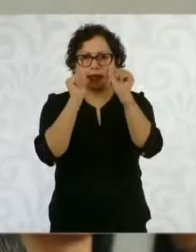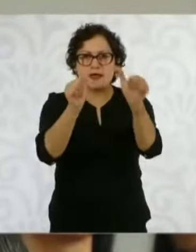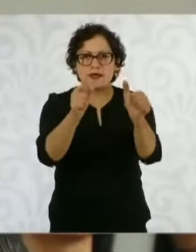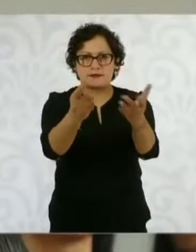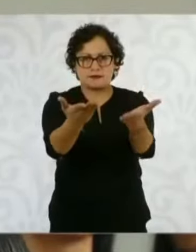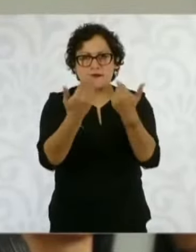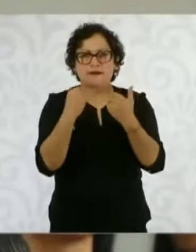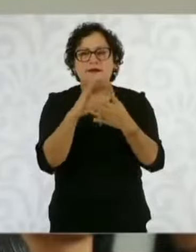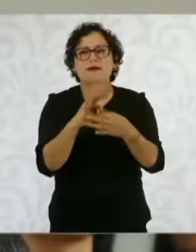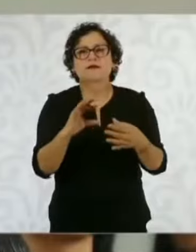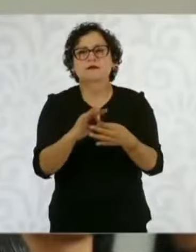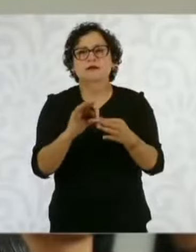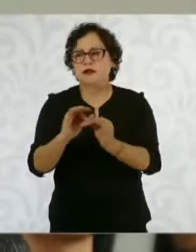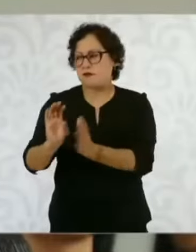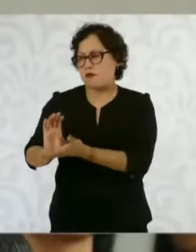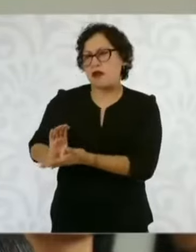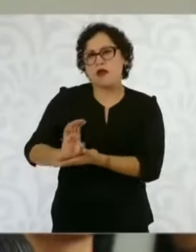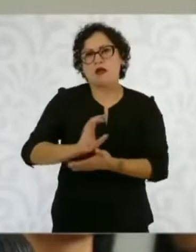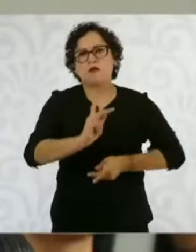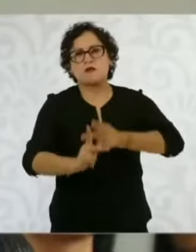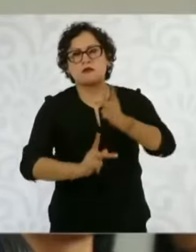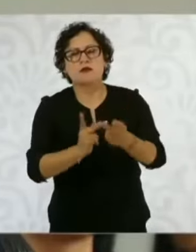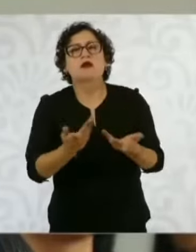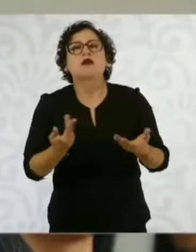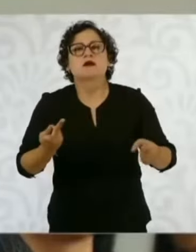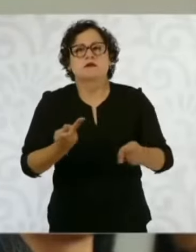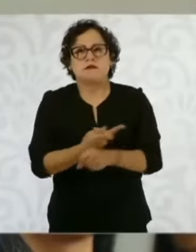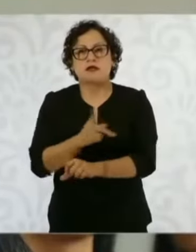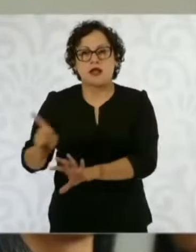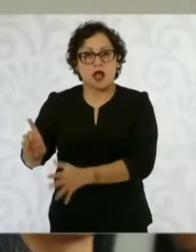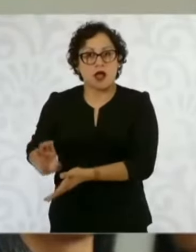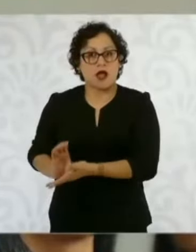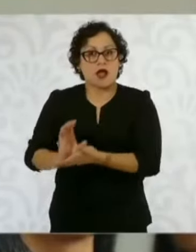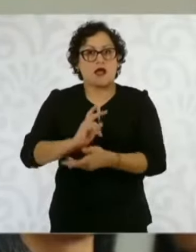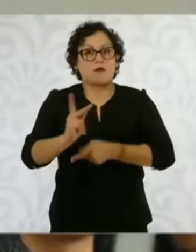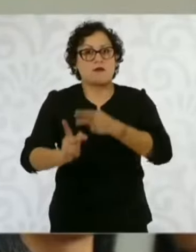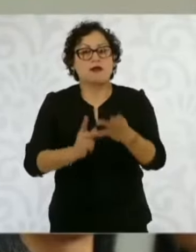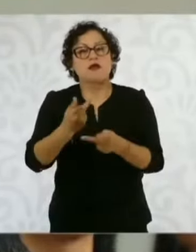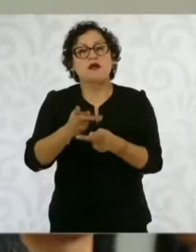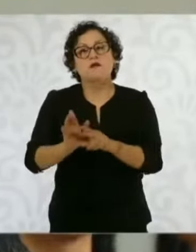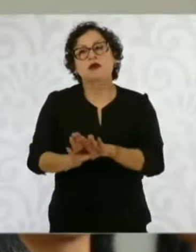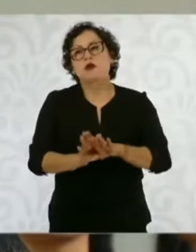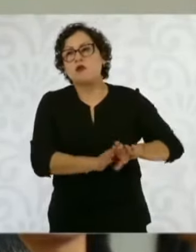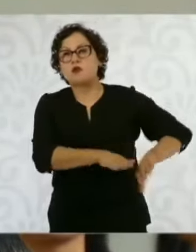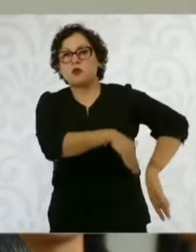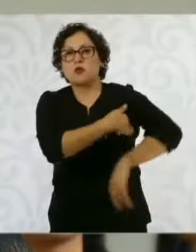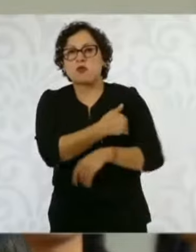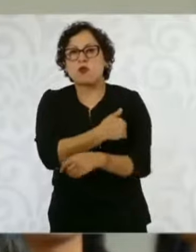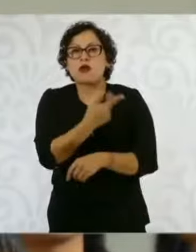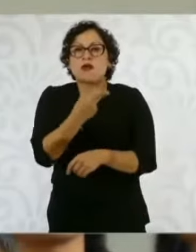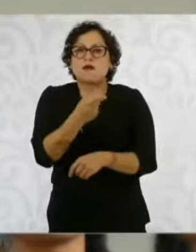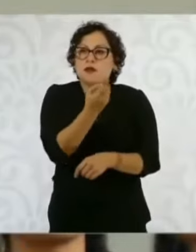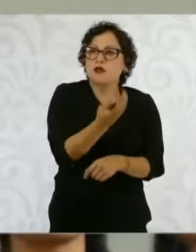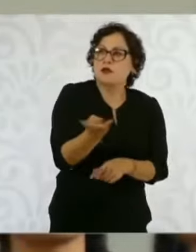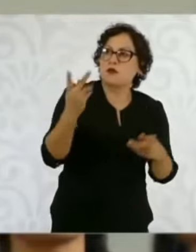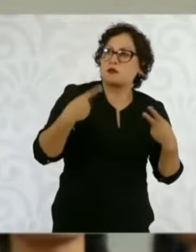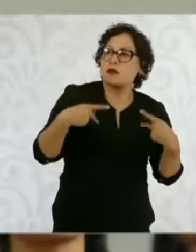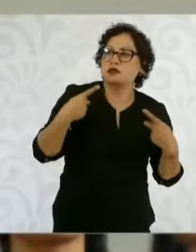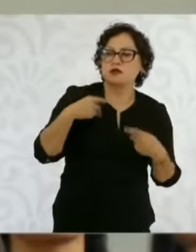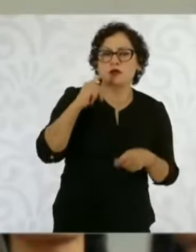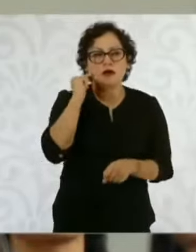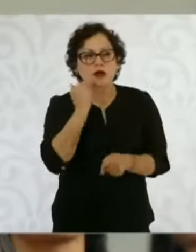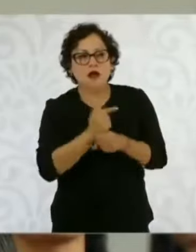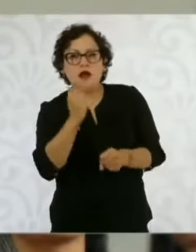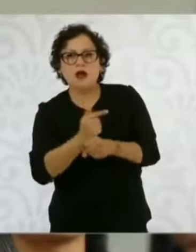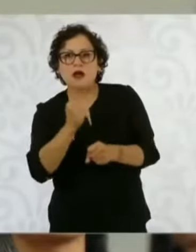tema, ese financiamiento que, bueno, se otorga pero no se toca, pero sin embargo los especialistas dicen que ya nos estamos endeudando, que estamos